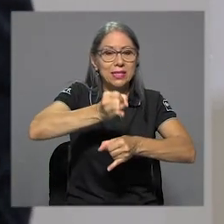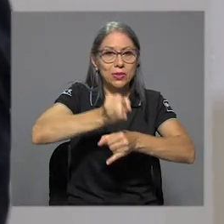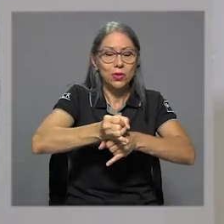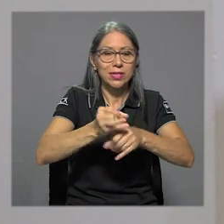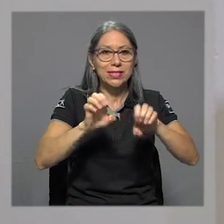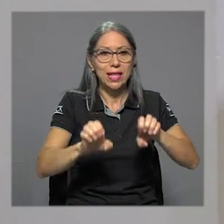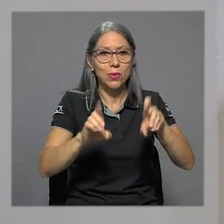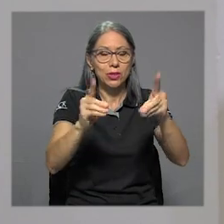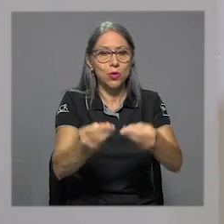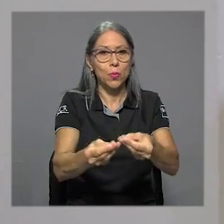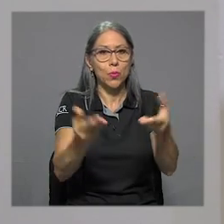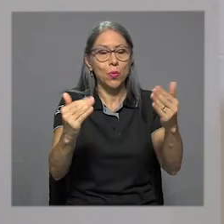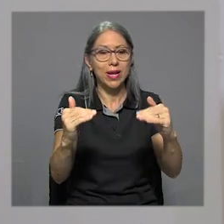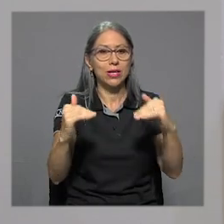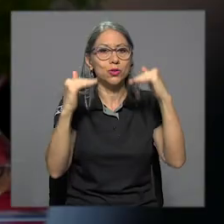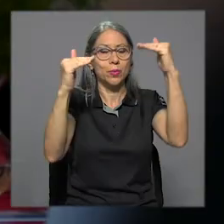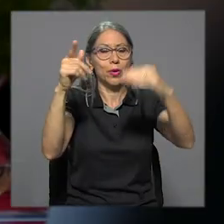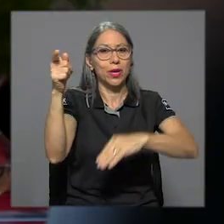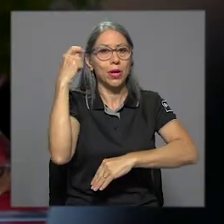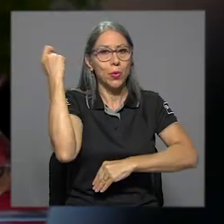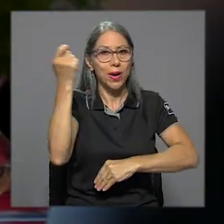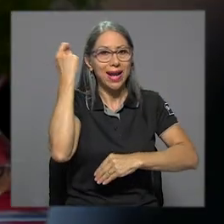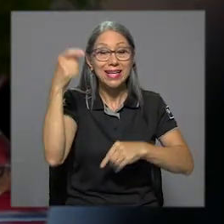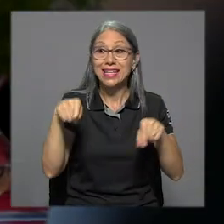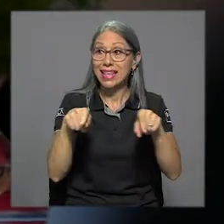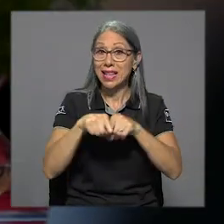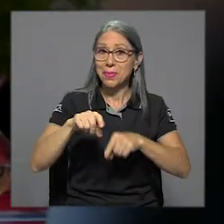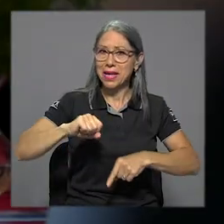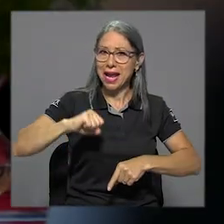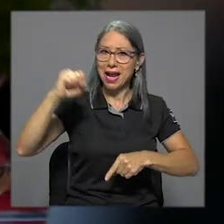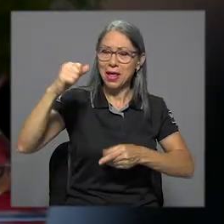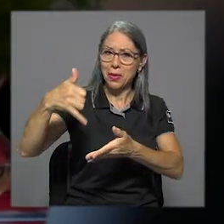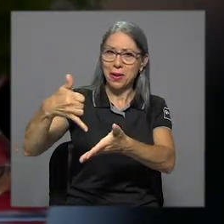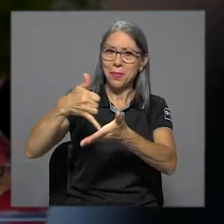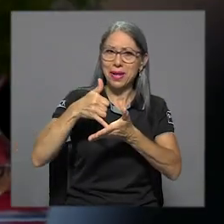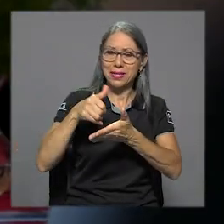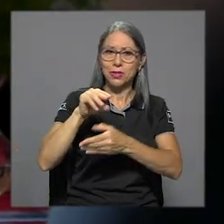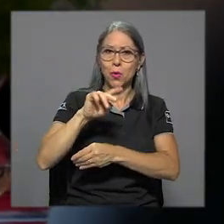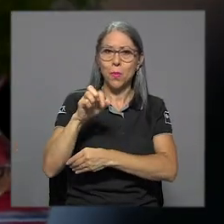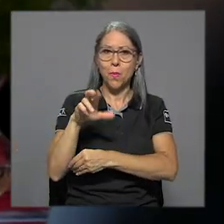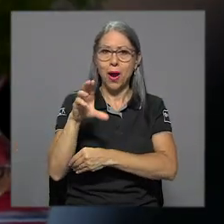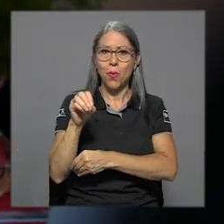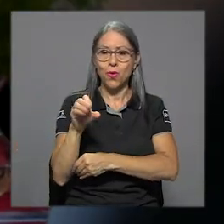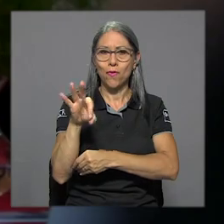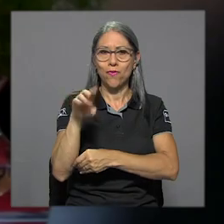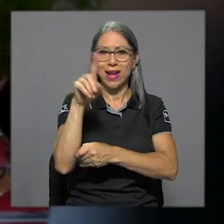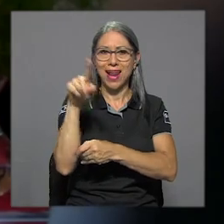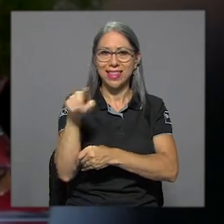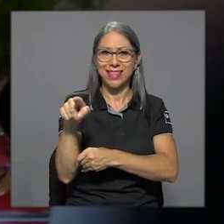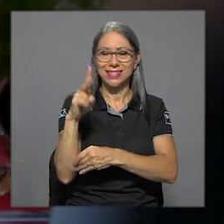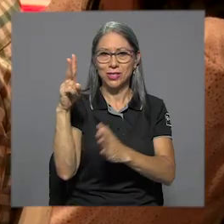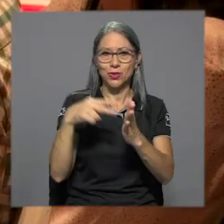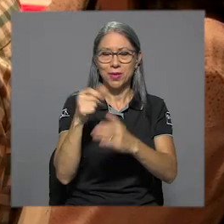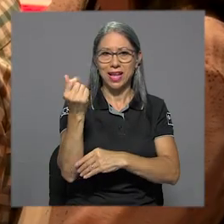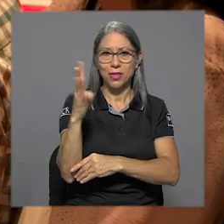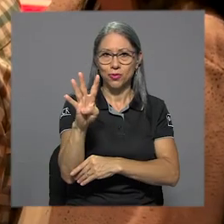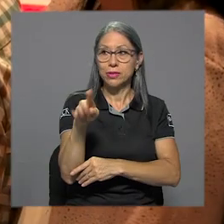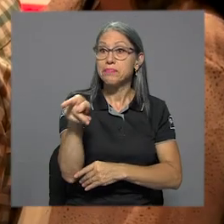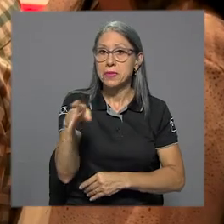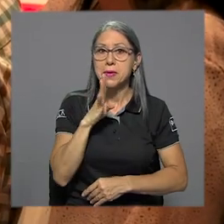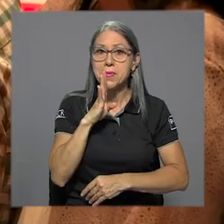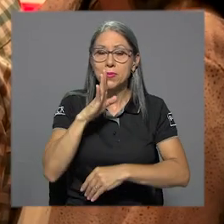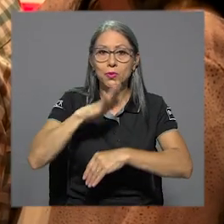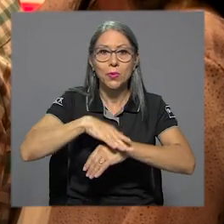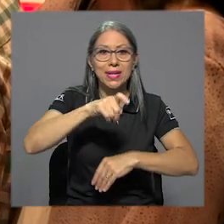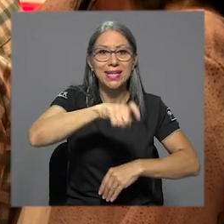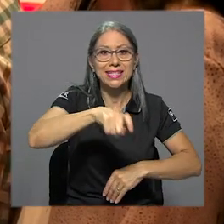instituciones de educación pública superior en Guanacaste y ganadora del premio Mauro Fernández 2014, comentó